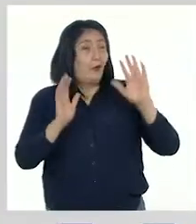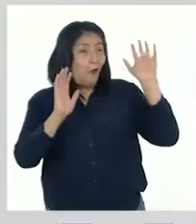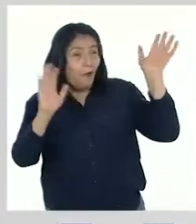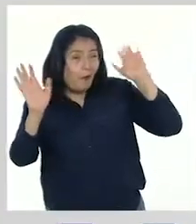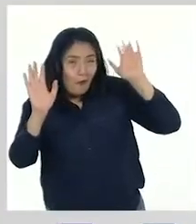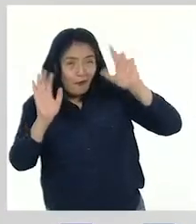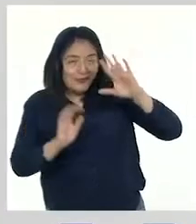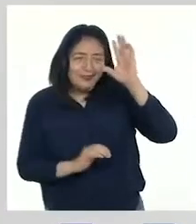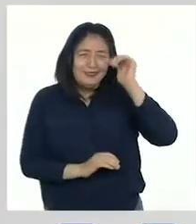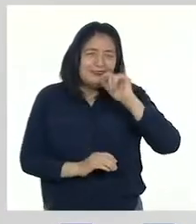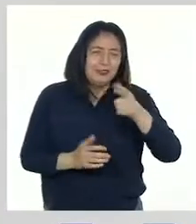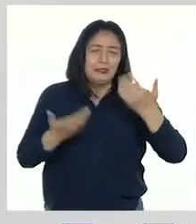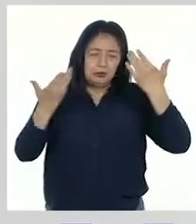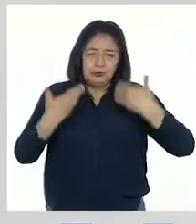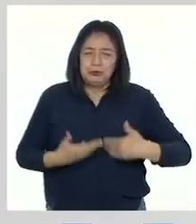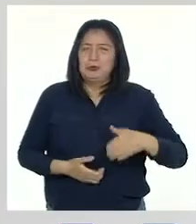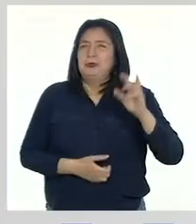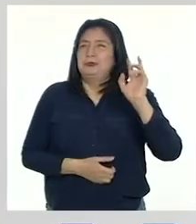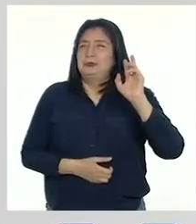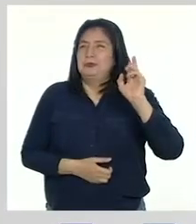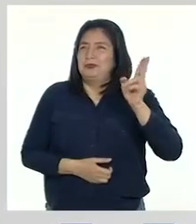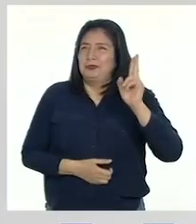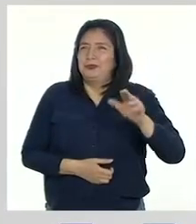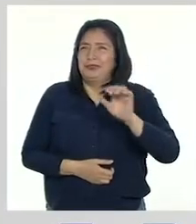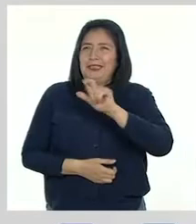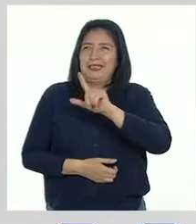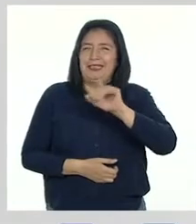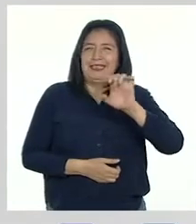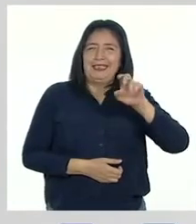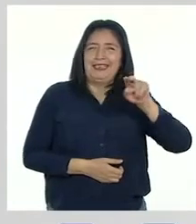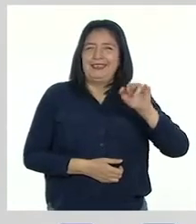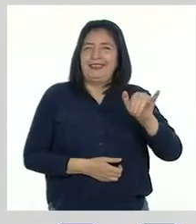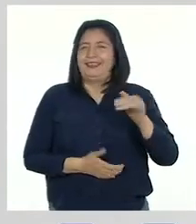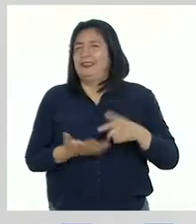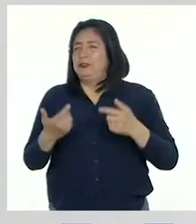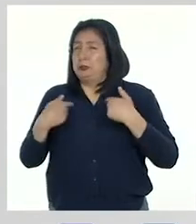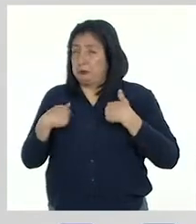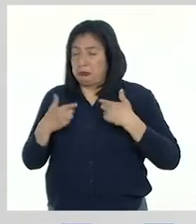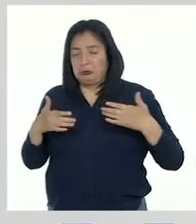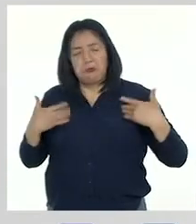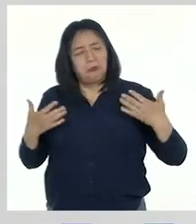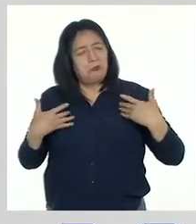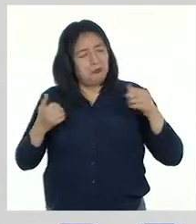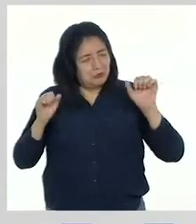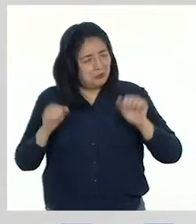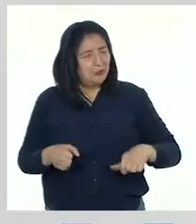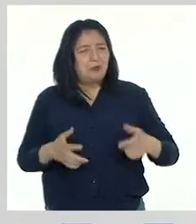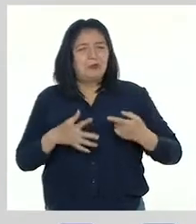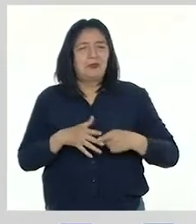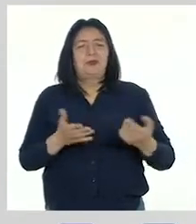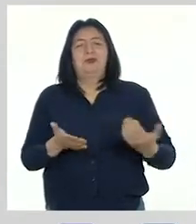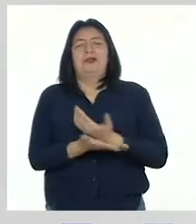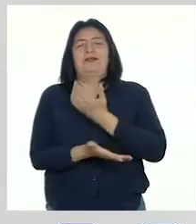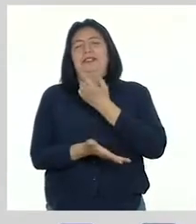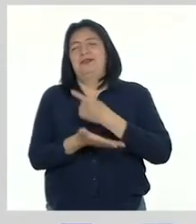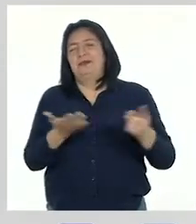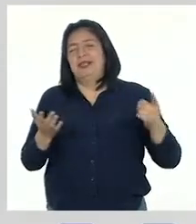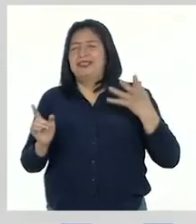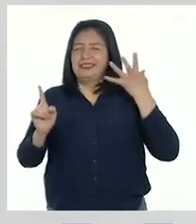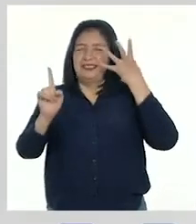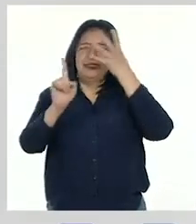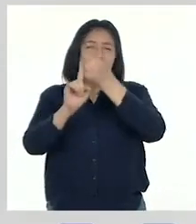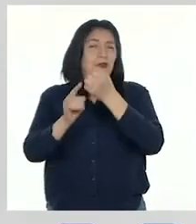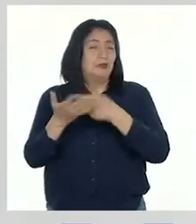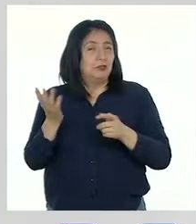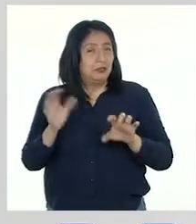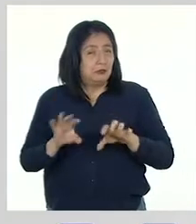chicas y chicos, soy la profesora Aleni Fernández. Estoy muy contenta de empezar una semana nueva de retos y